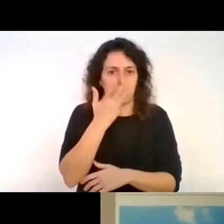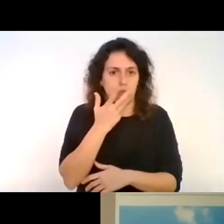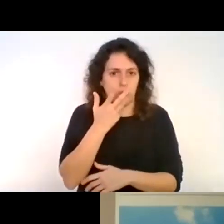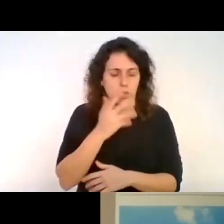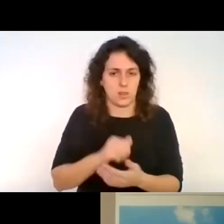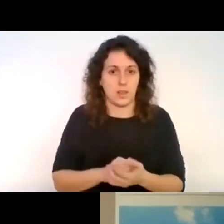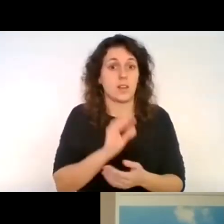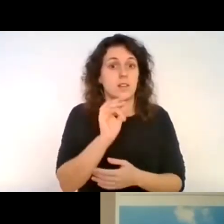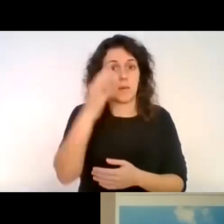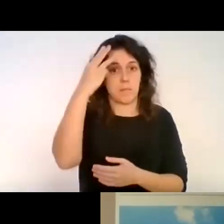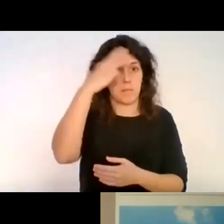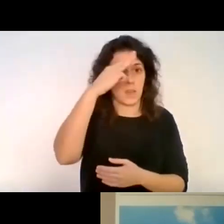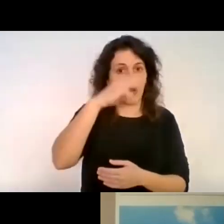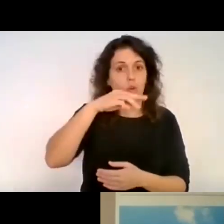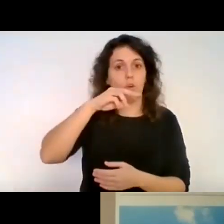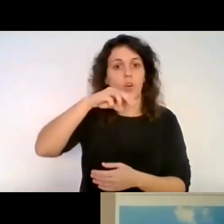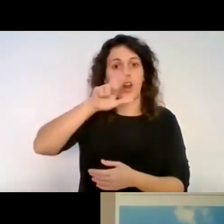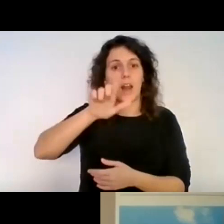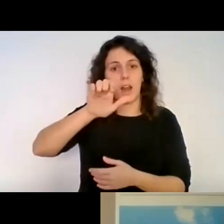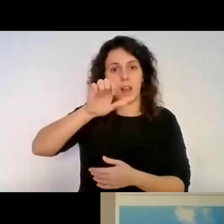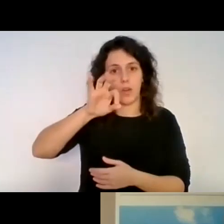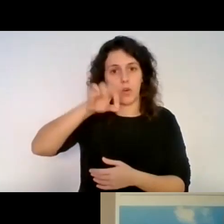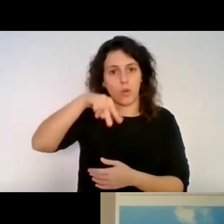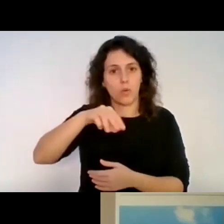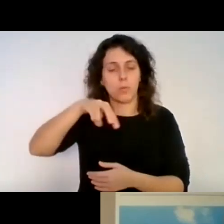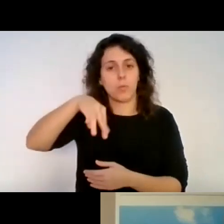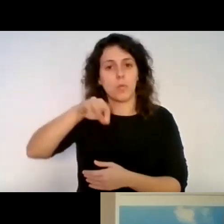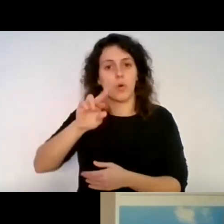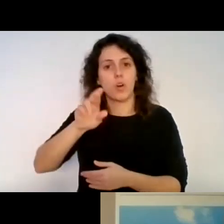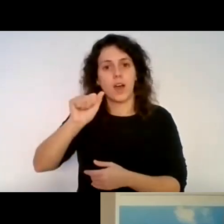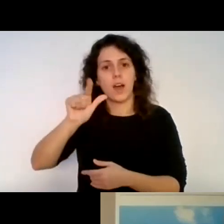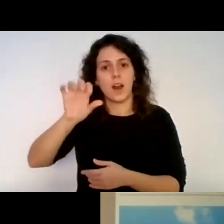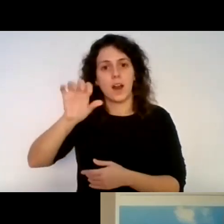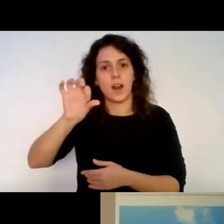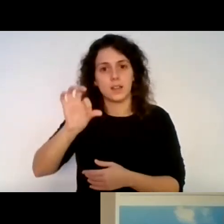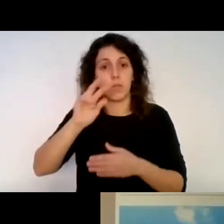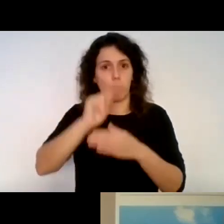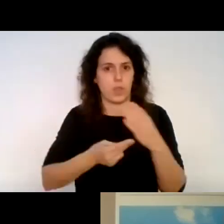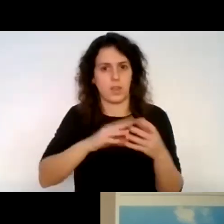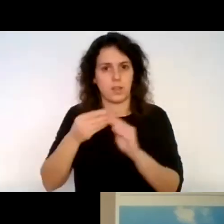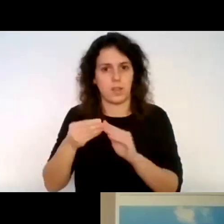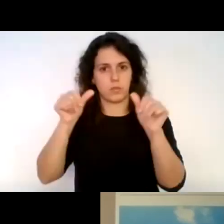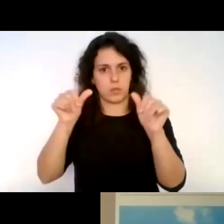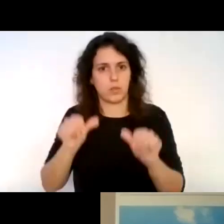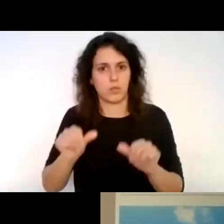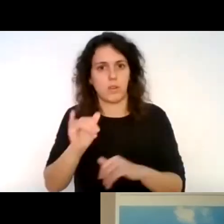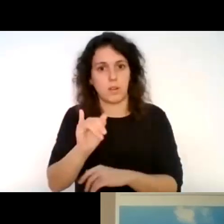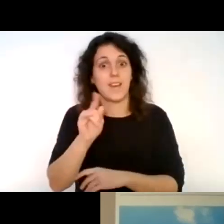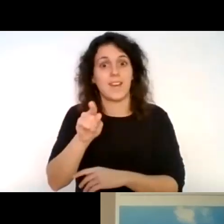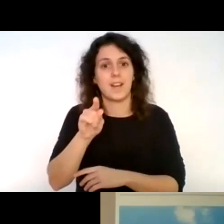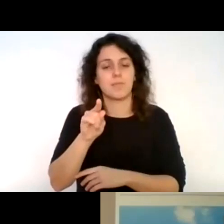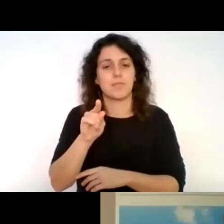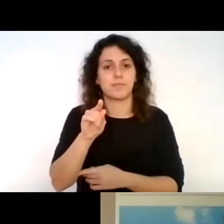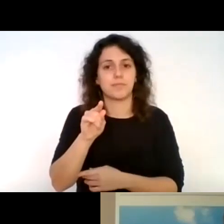existe en México, Leo Morales, un referente en México del buceo adaptado también. Él tiene una amputación de